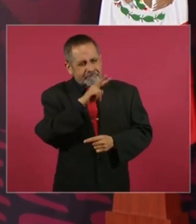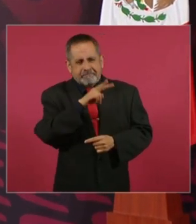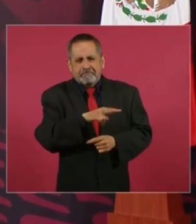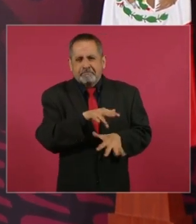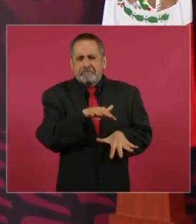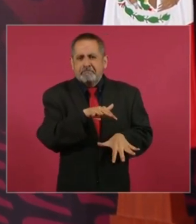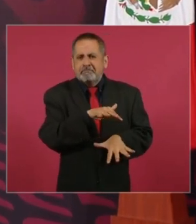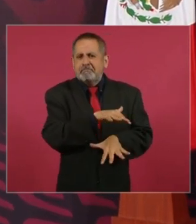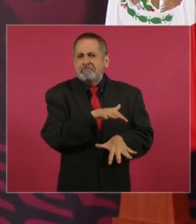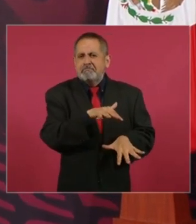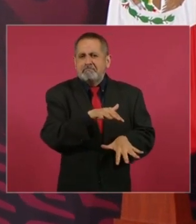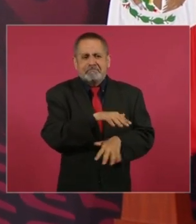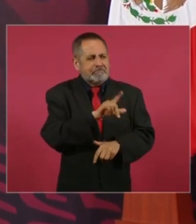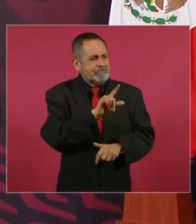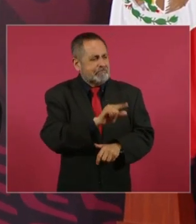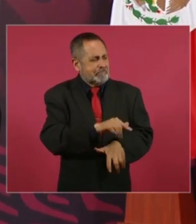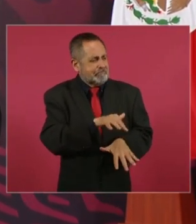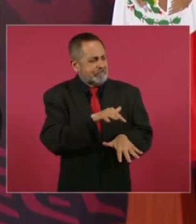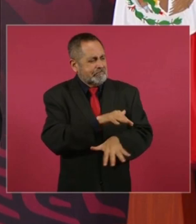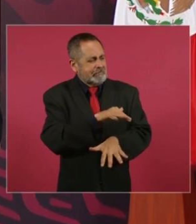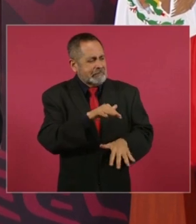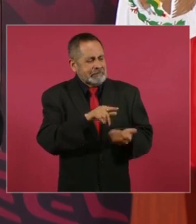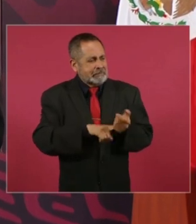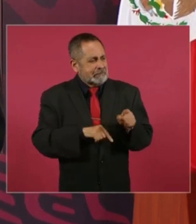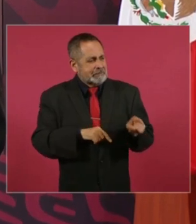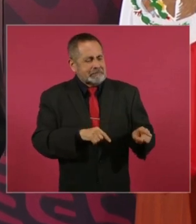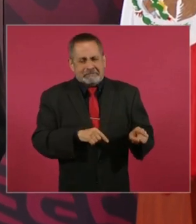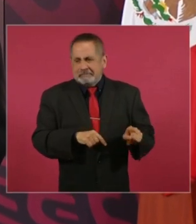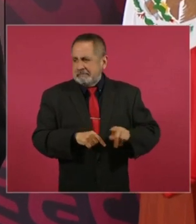cada vez más,